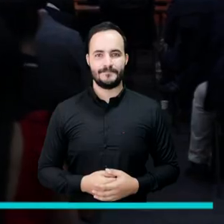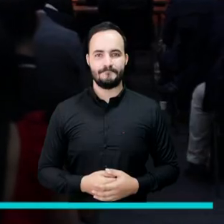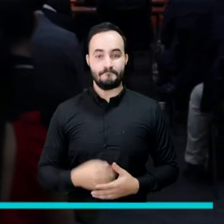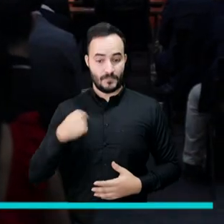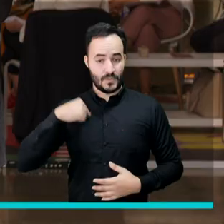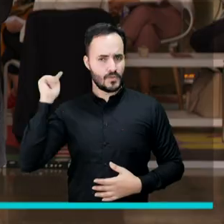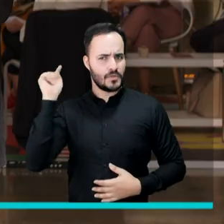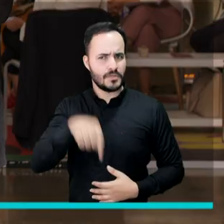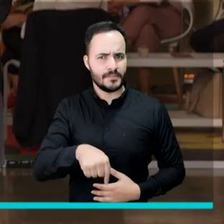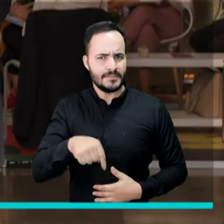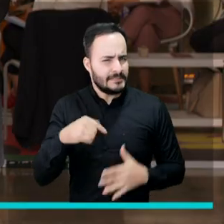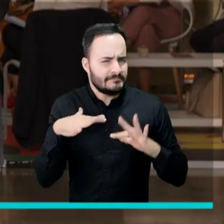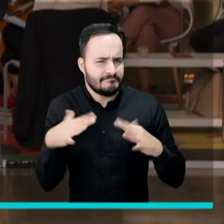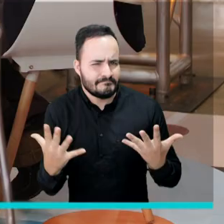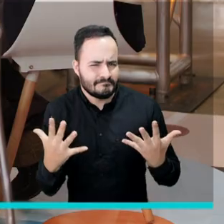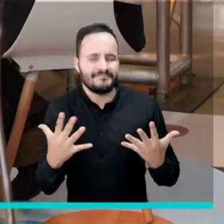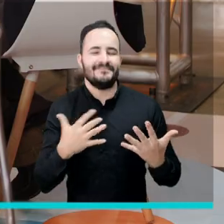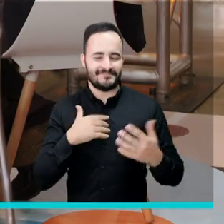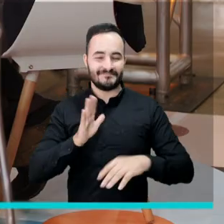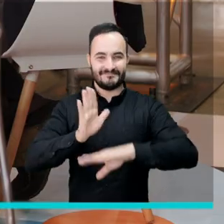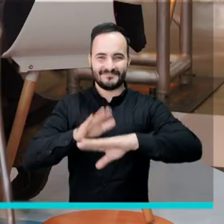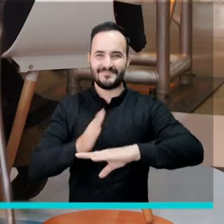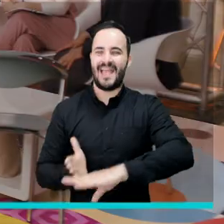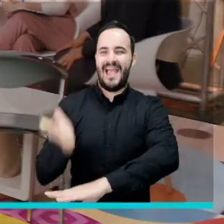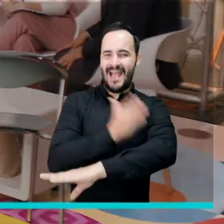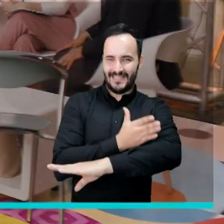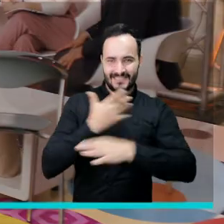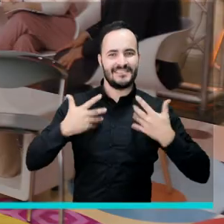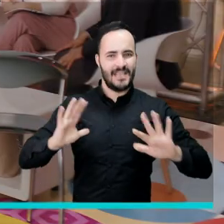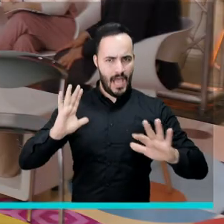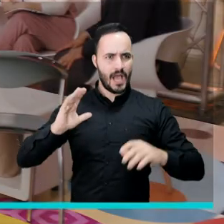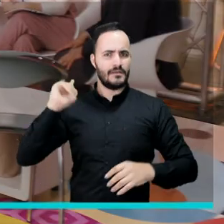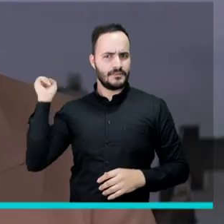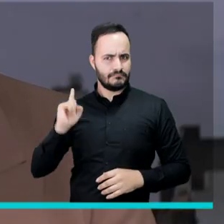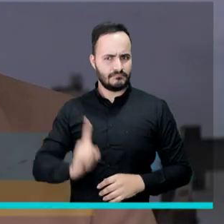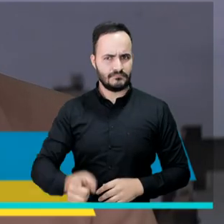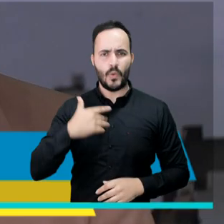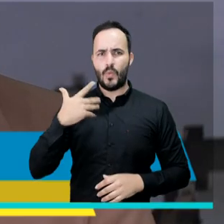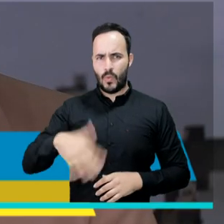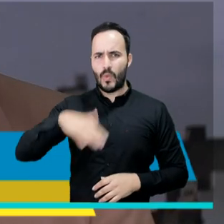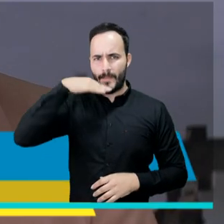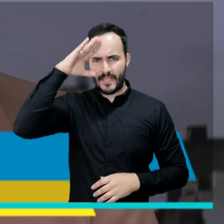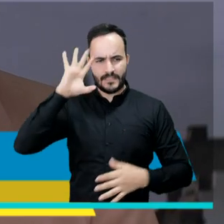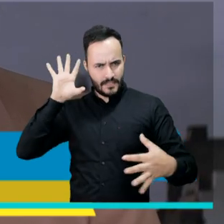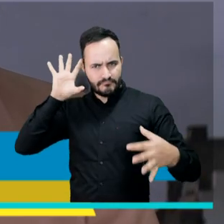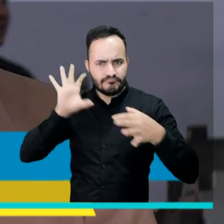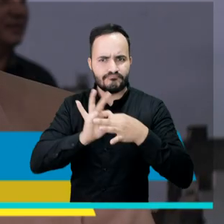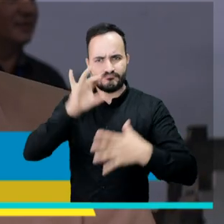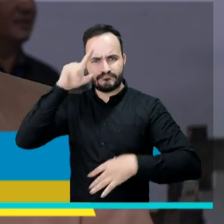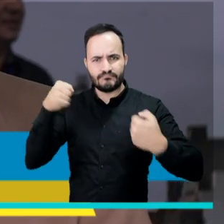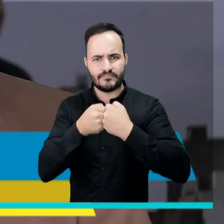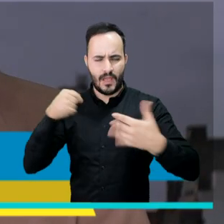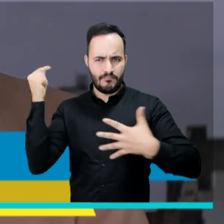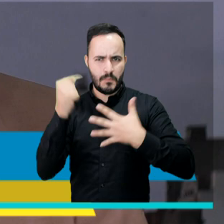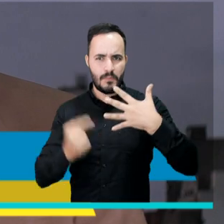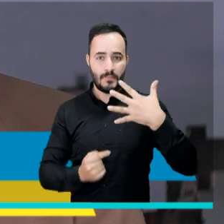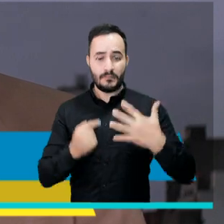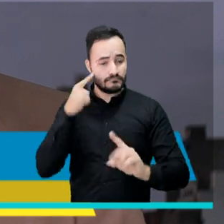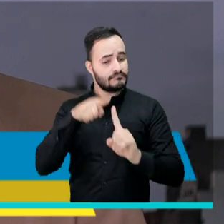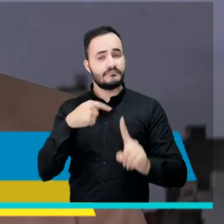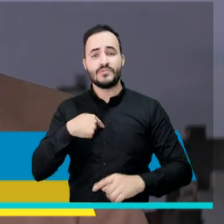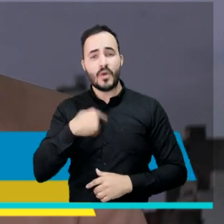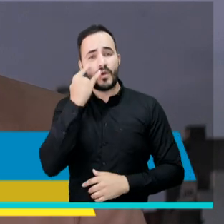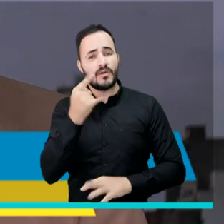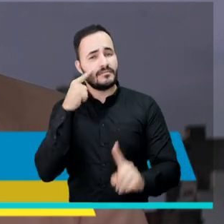Yo estoy aquí porque nosotros ya tenemos lazos muy fuertes entre Australia y Medellín y yo estoy interesada en